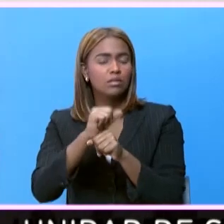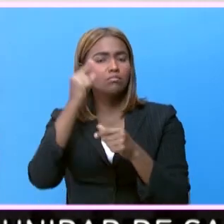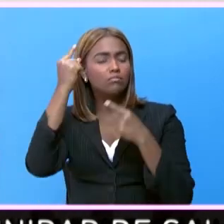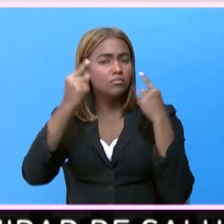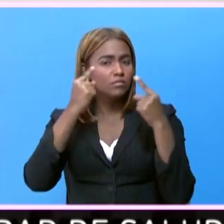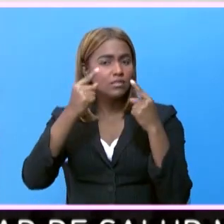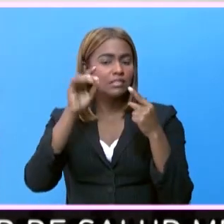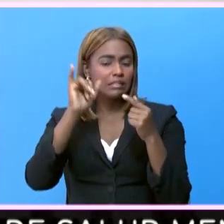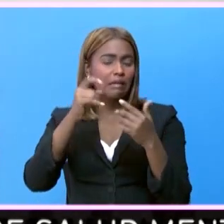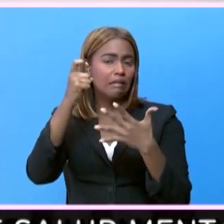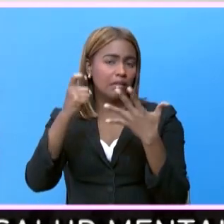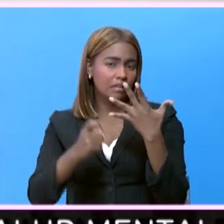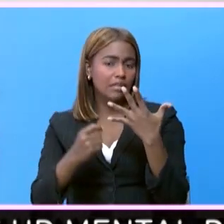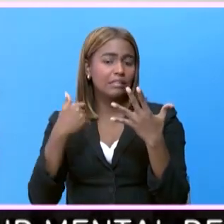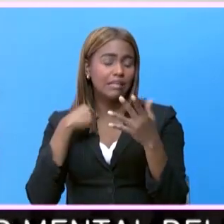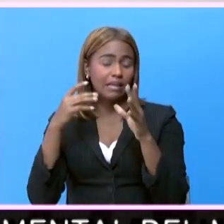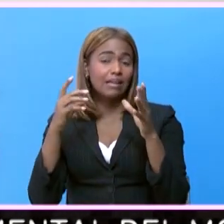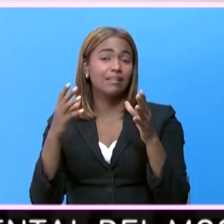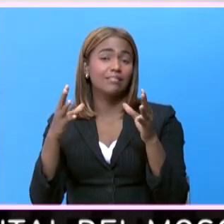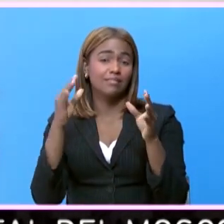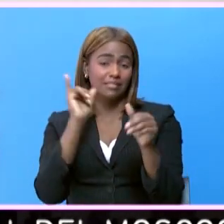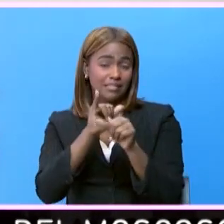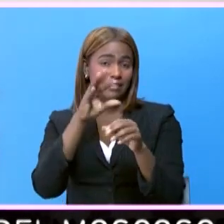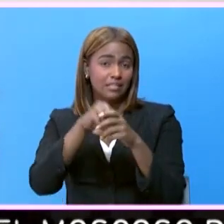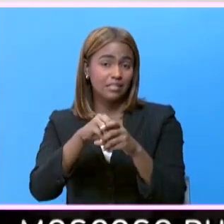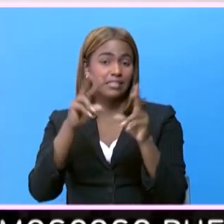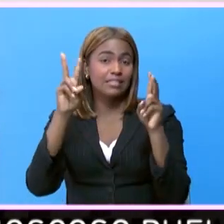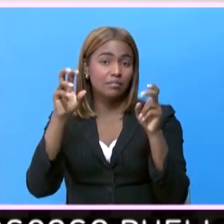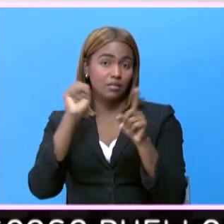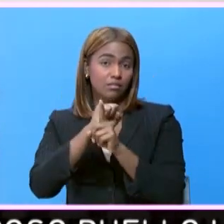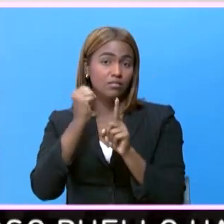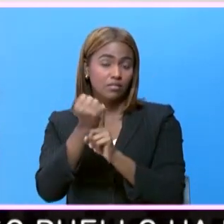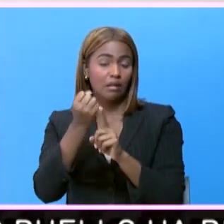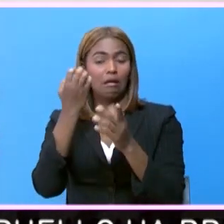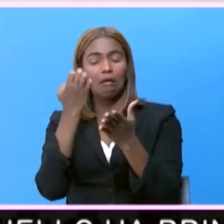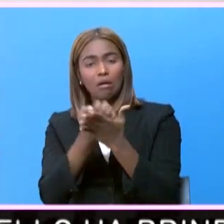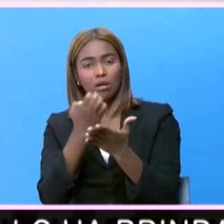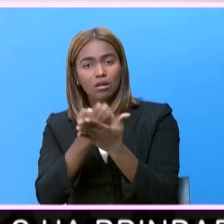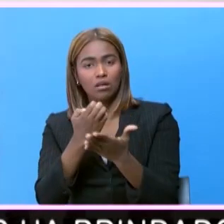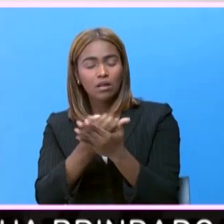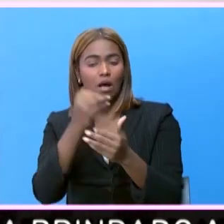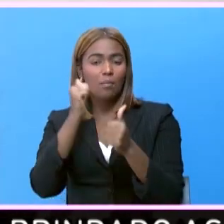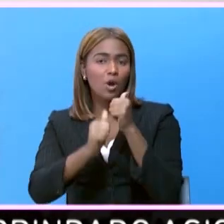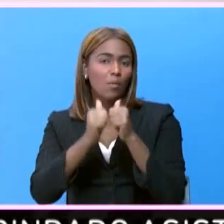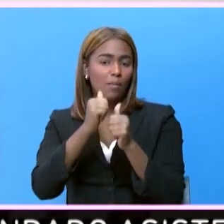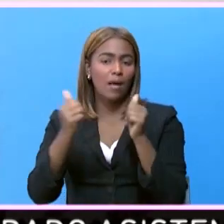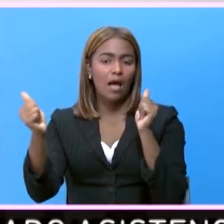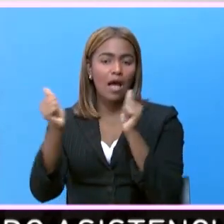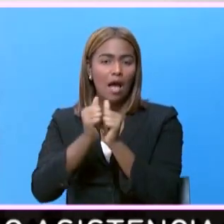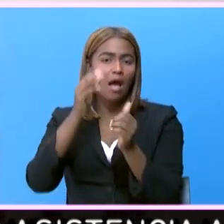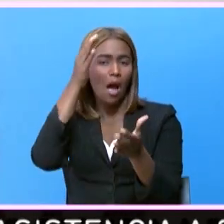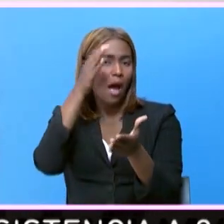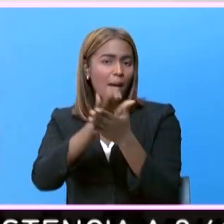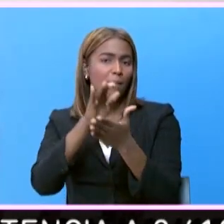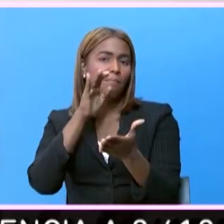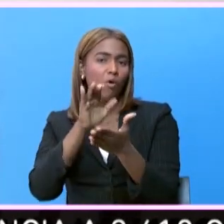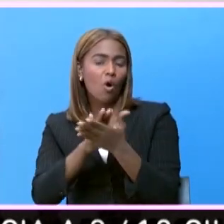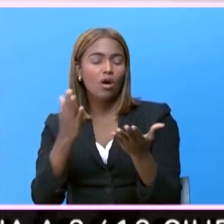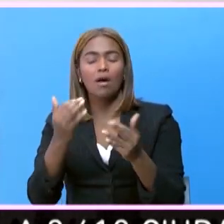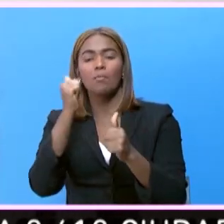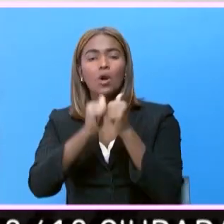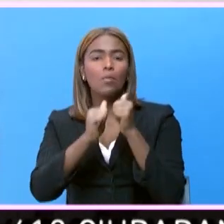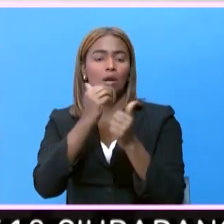mental, hay cosas que lo activan. Y entre esas está el problema social, el problema económico, el problema de pareja, el problema de que haya